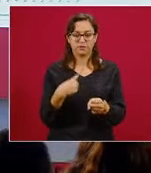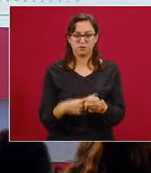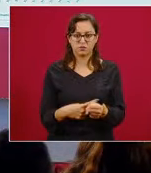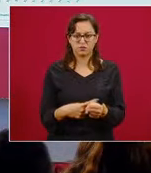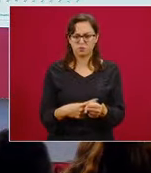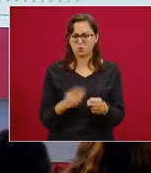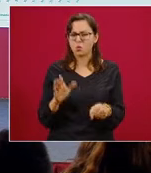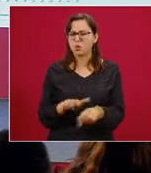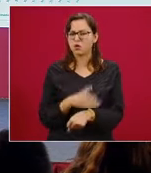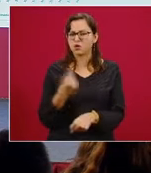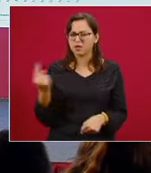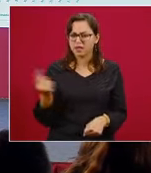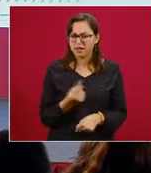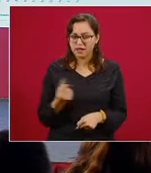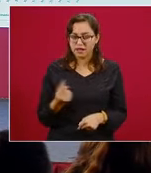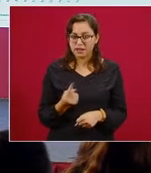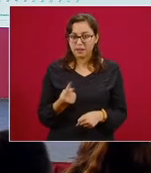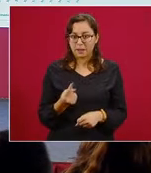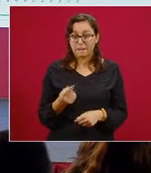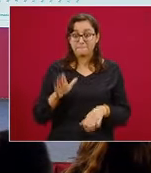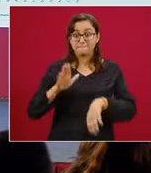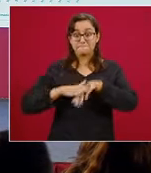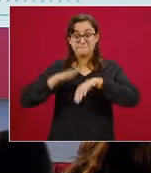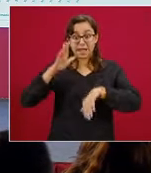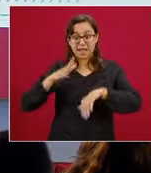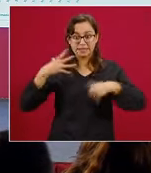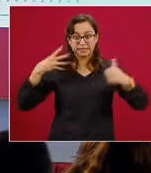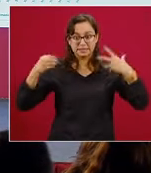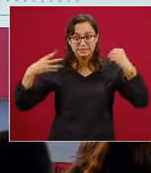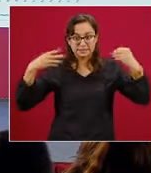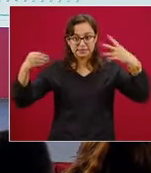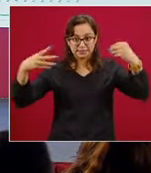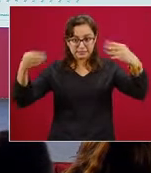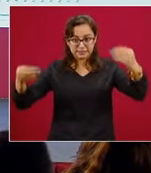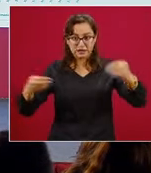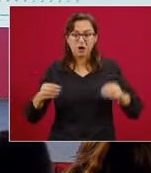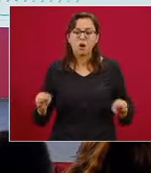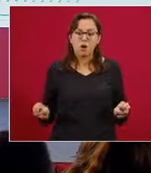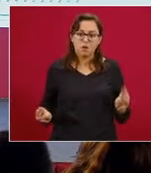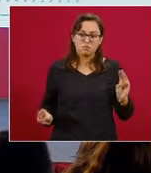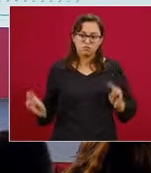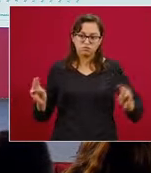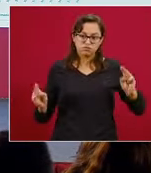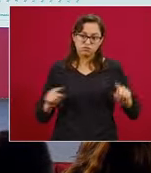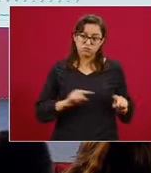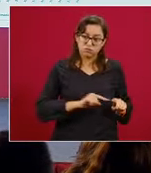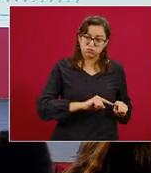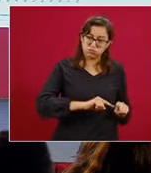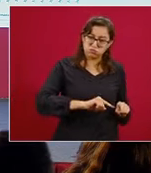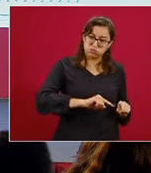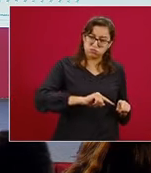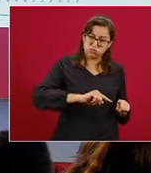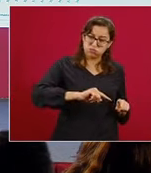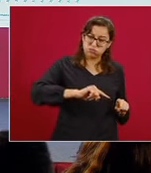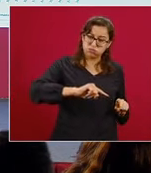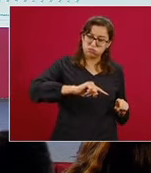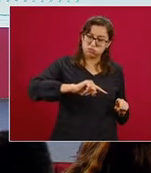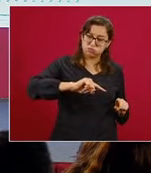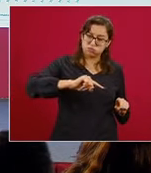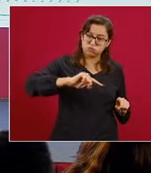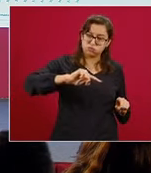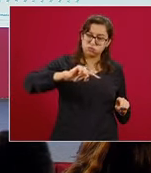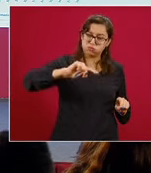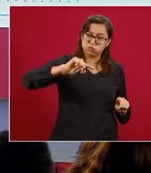intensidad? Conforme más alta es esta montaña, quiere decir que hay más casos que se han registrado